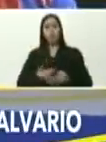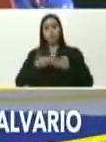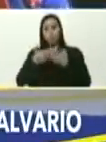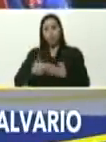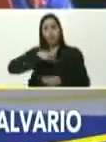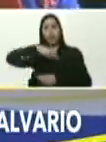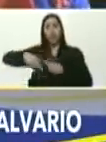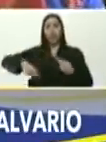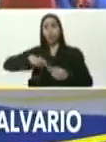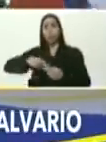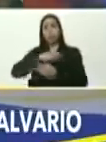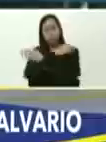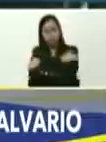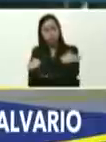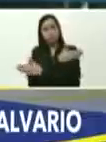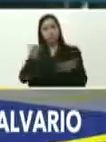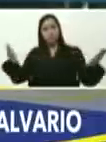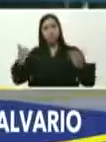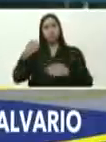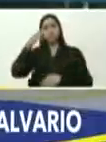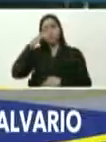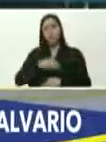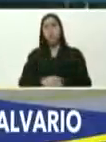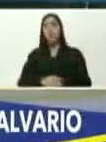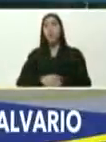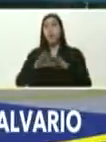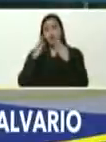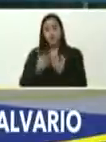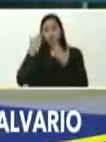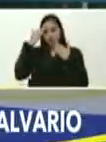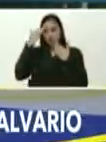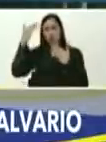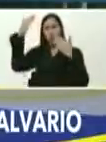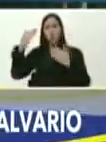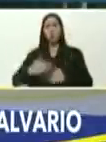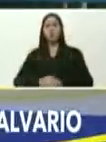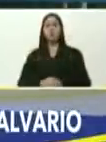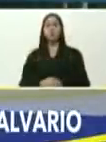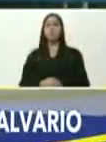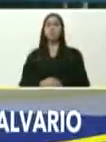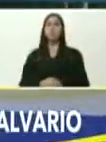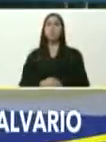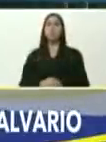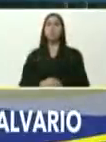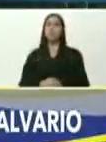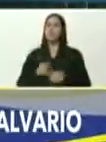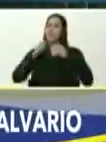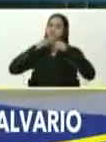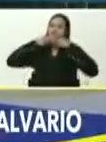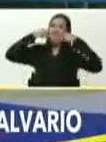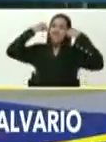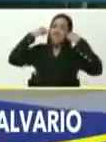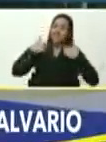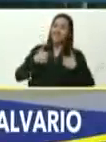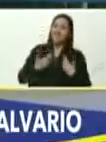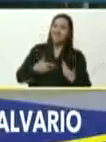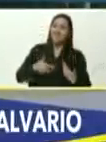revolución, un abrazo, presidente, saludo a la familia, y, me sacó una sonrisa, que de verdad,